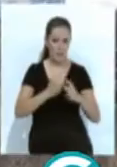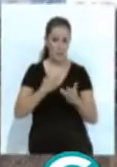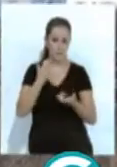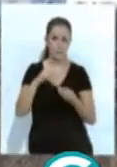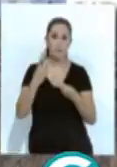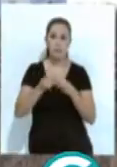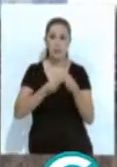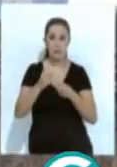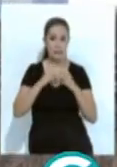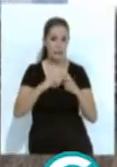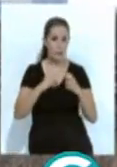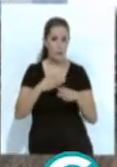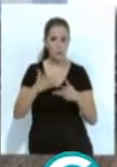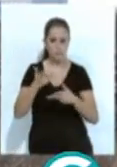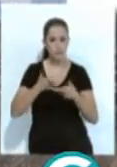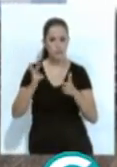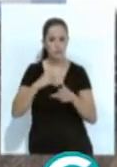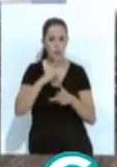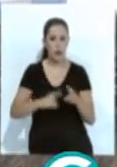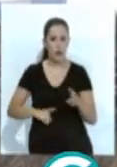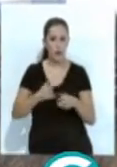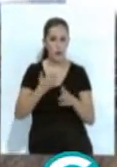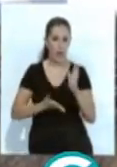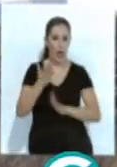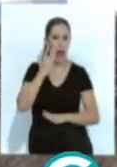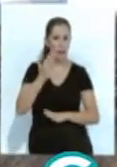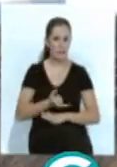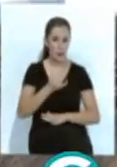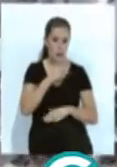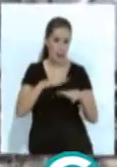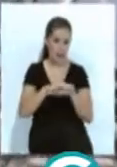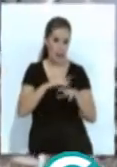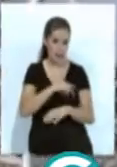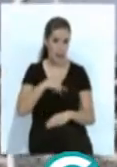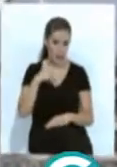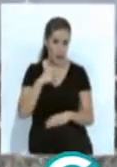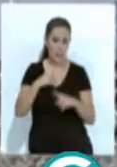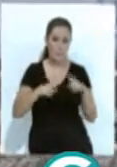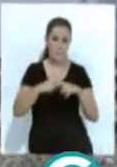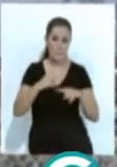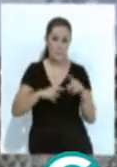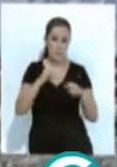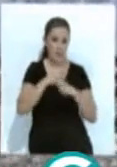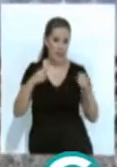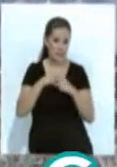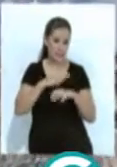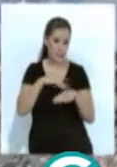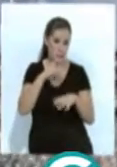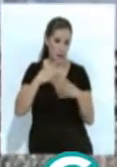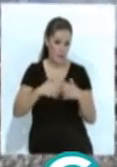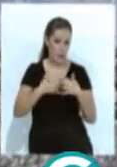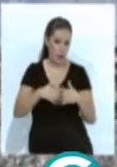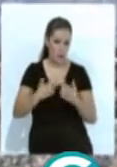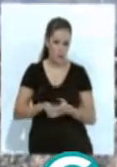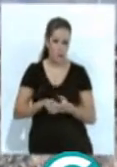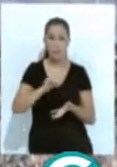permitirá la transformación de la energía de alta tensión que procede de la red general en la de media tensión que requiere el tranvía para su funcionamiento.